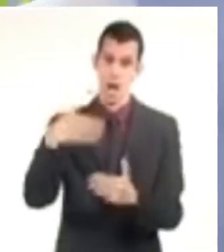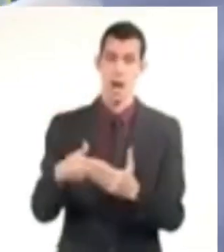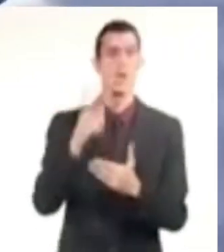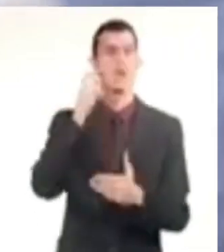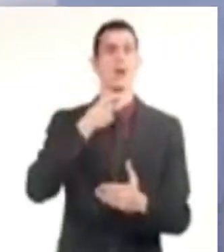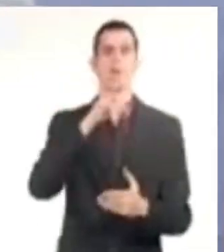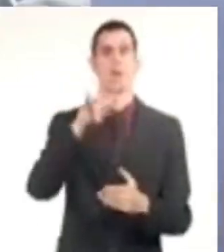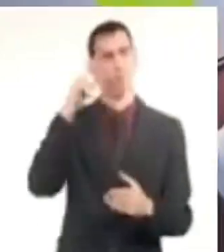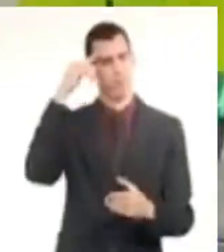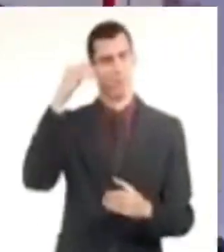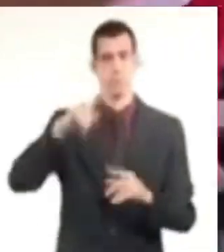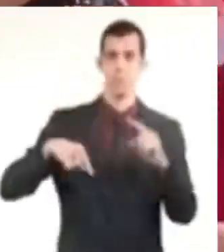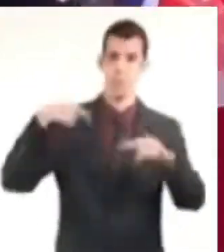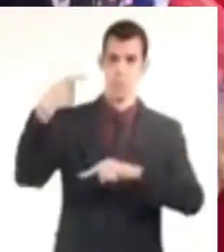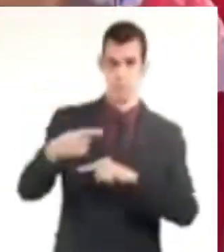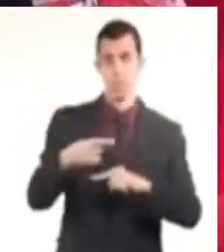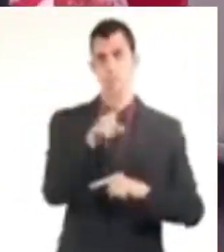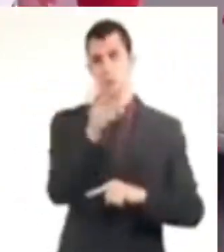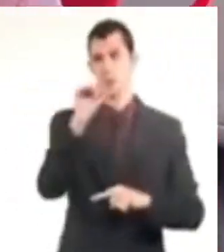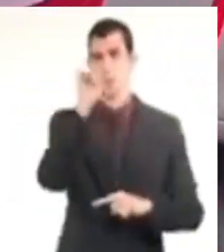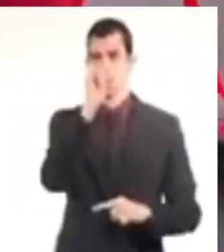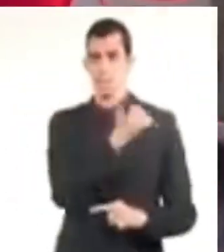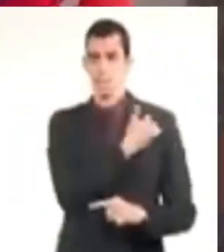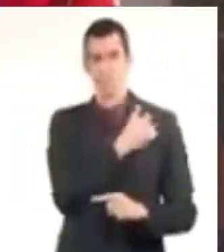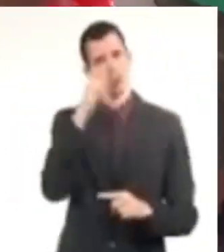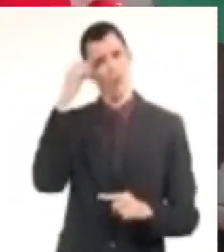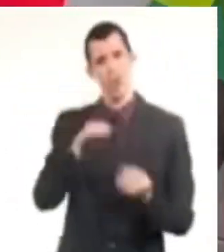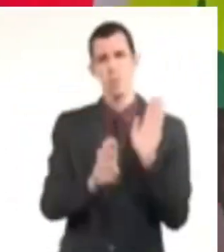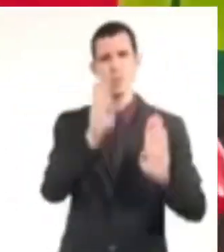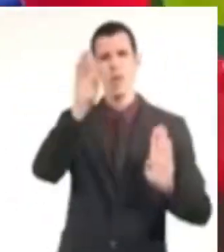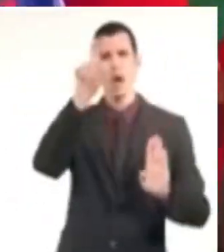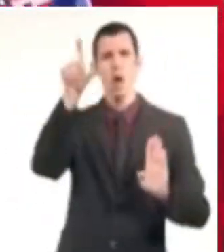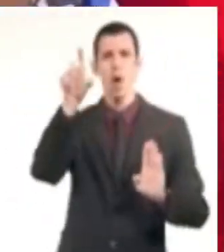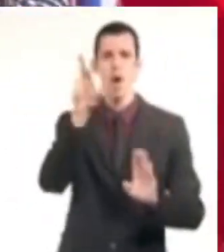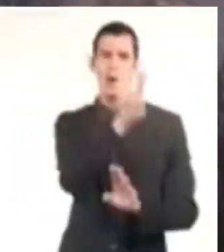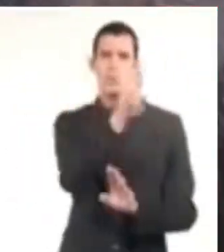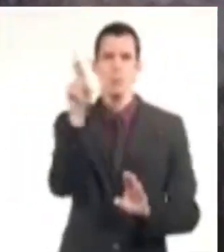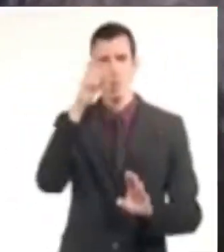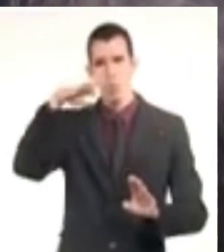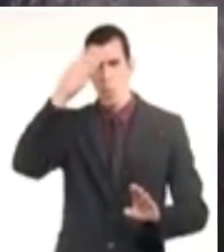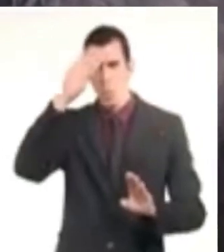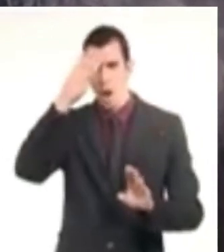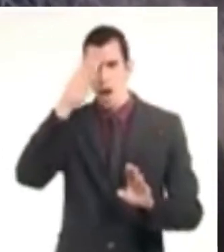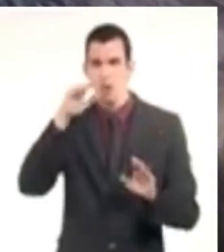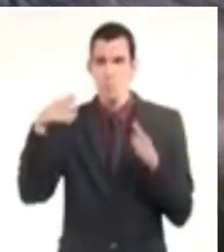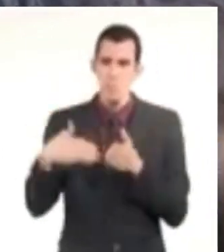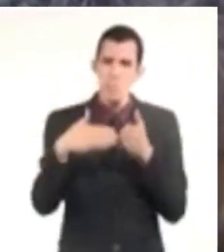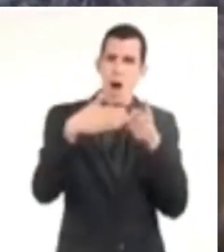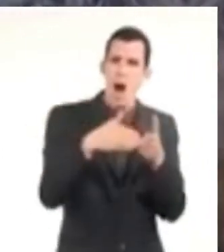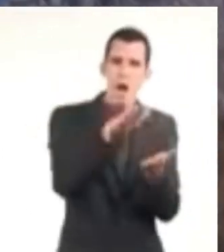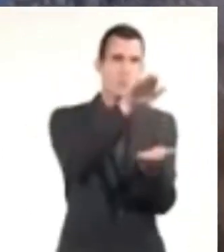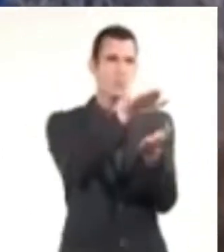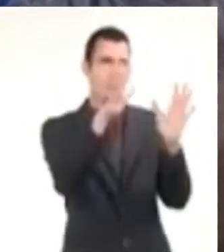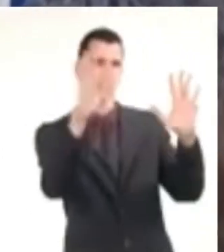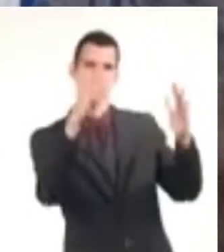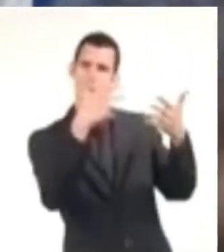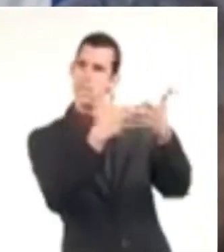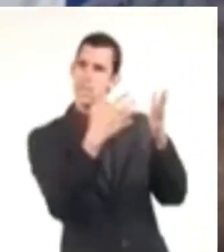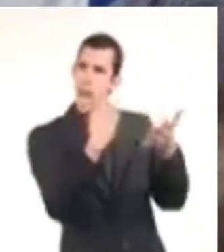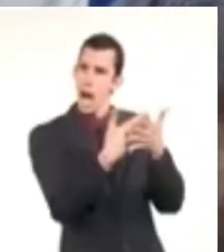la gana. Ustedes no son nadie. Ay, que tú no le vas a poner nada. Mientras que dentro de nuestro país,